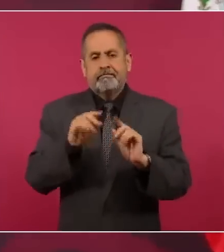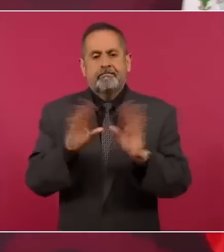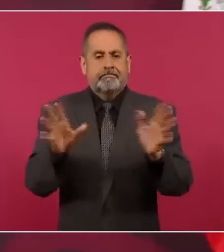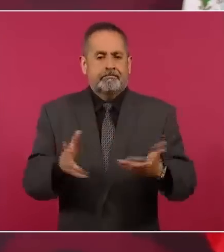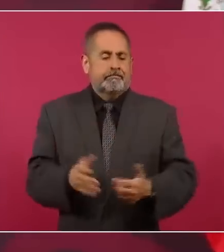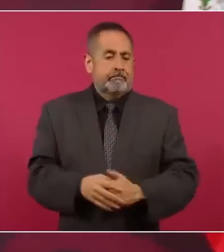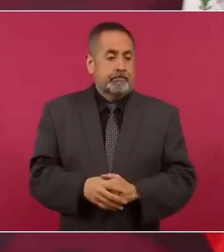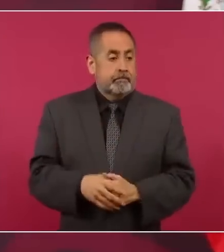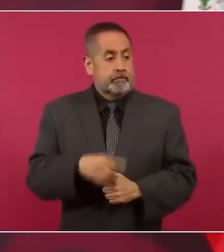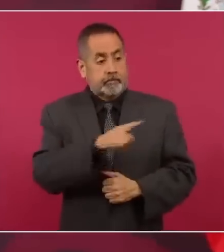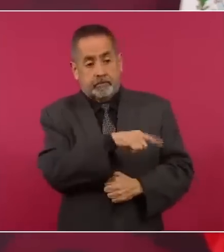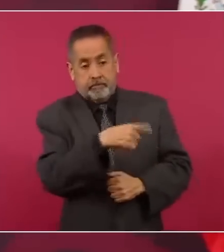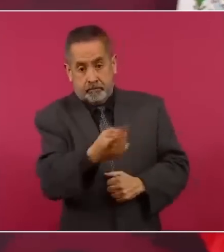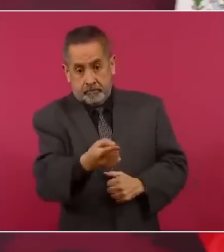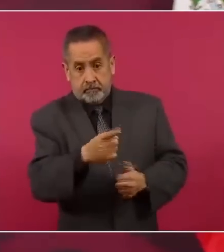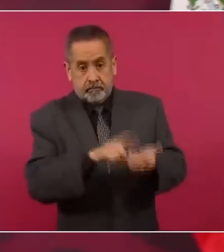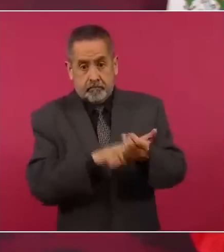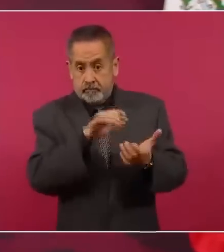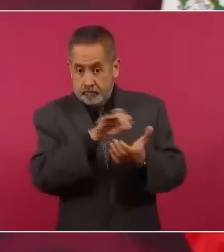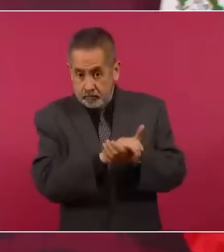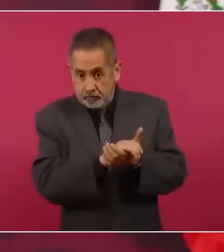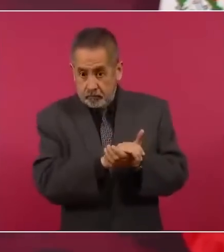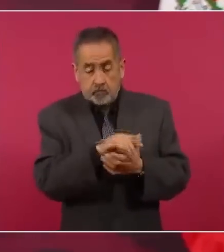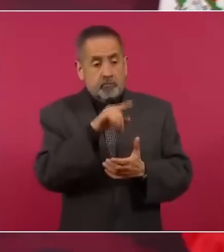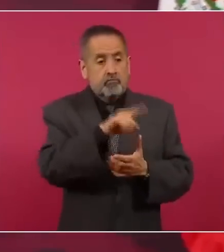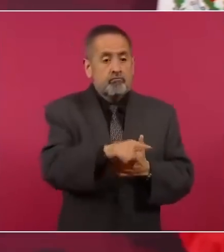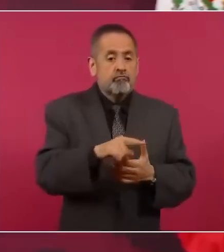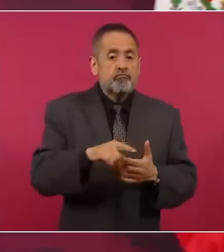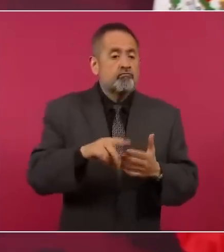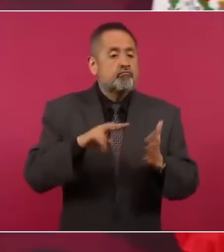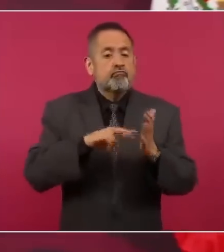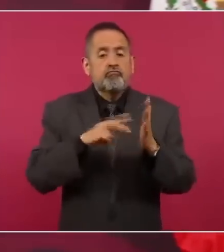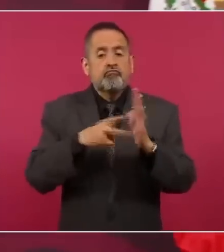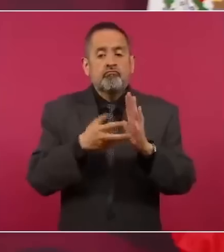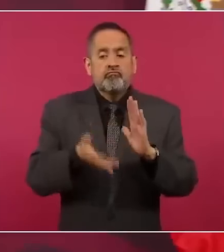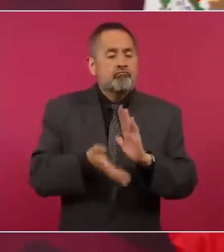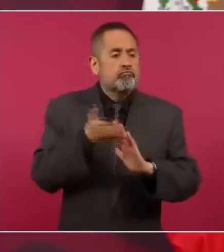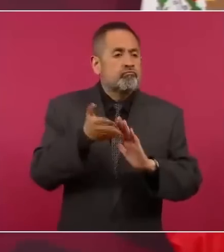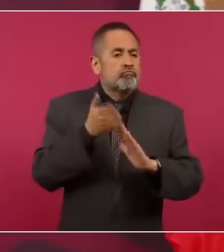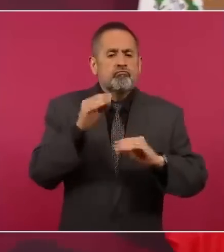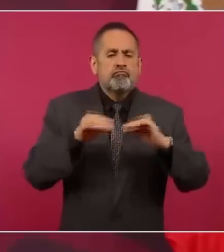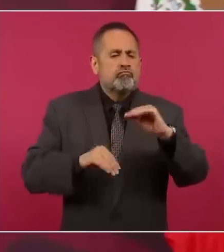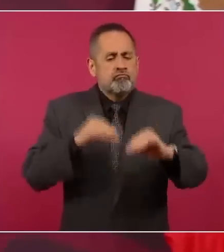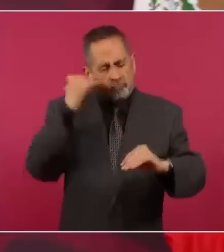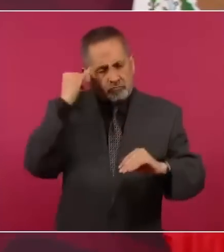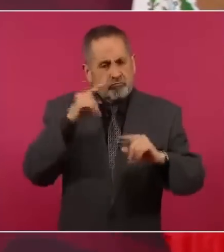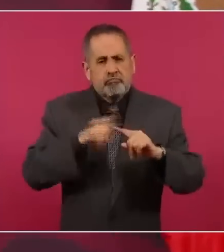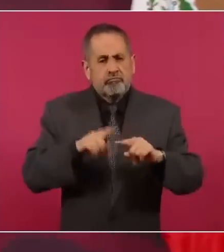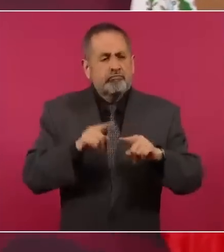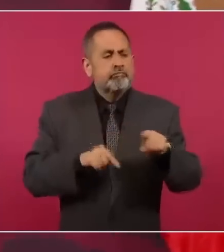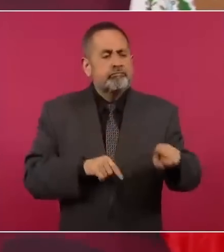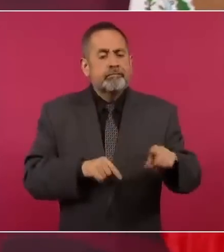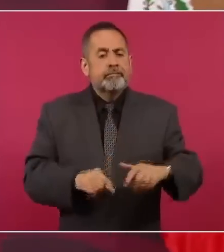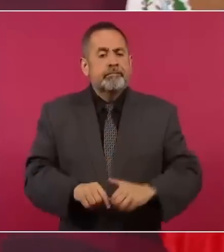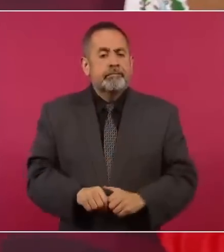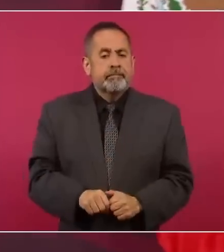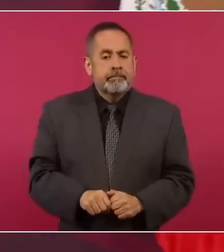El señor Rehobó es el que ha hecho la mayor parte de las